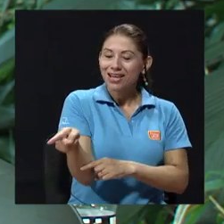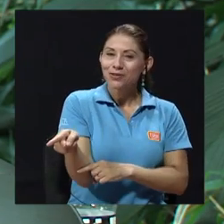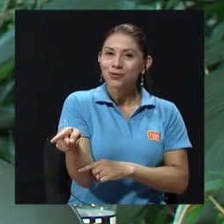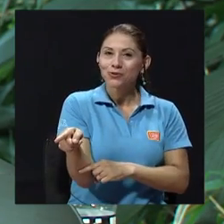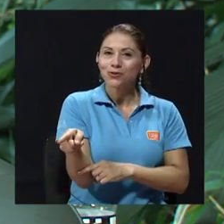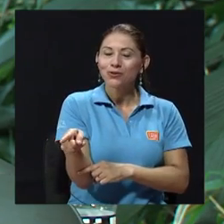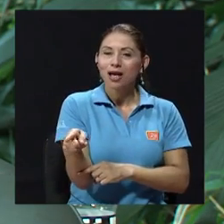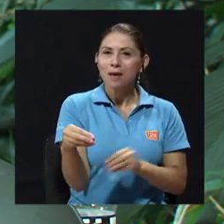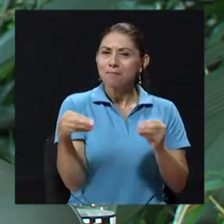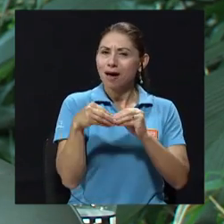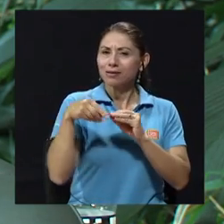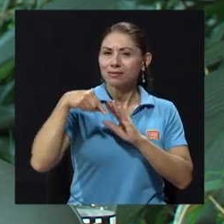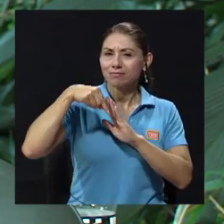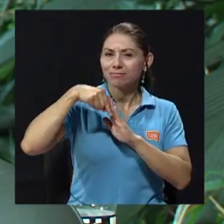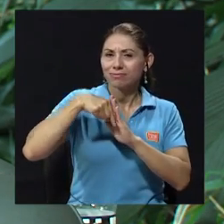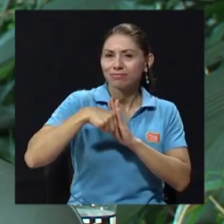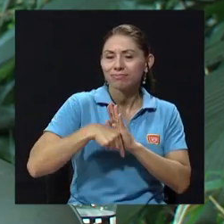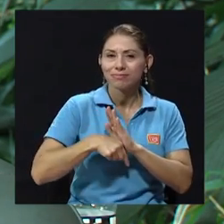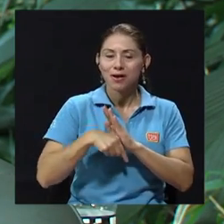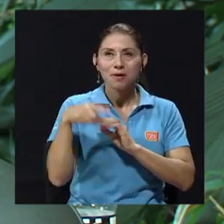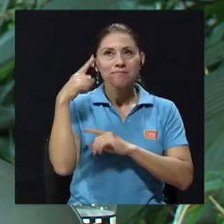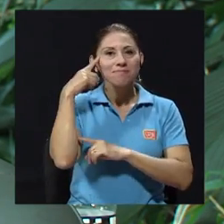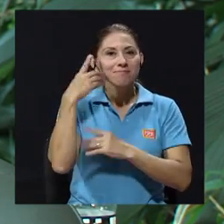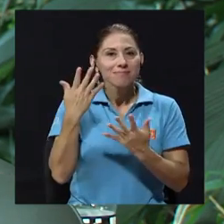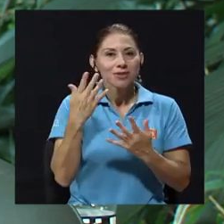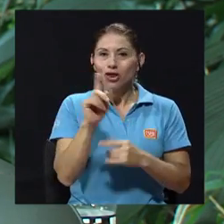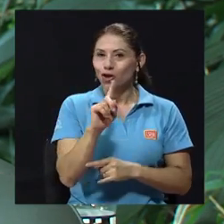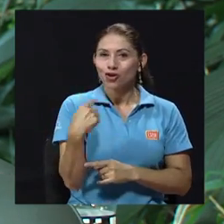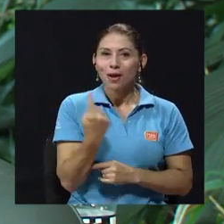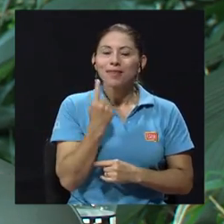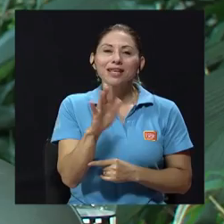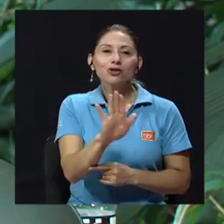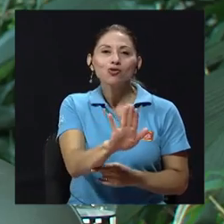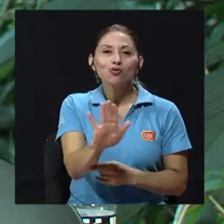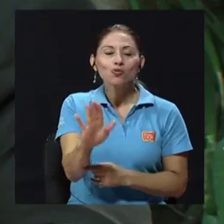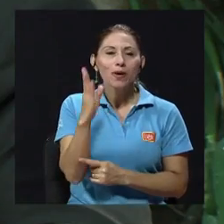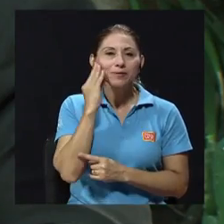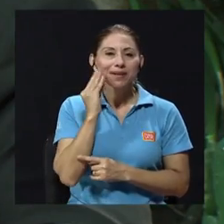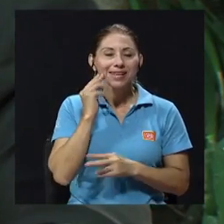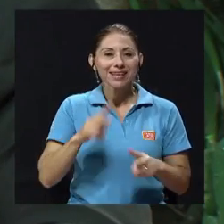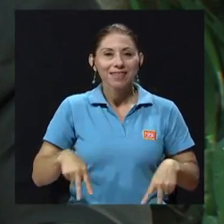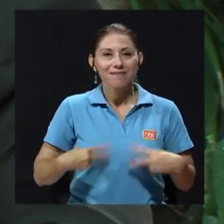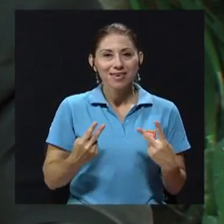de la experiencia de vida que ellos tienen en sus comunidades.